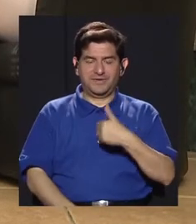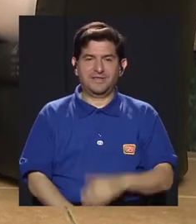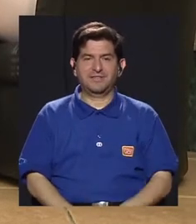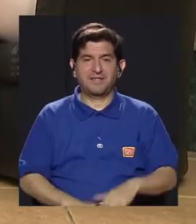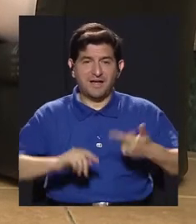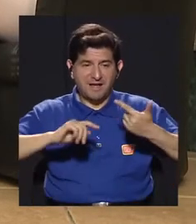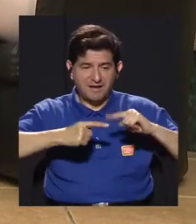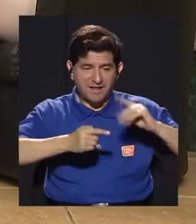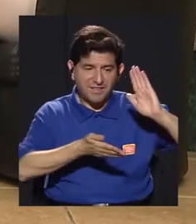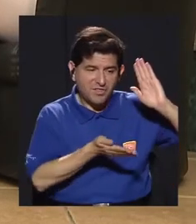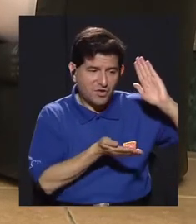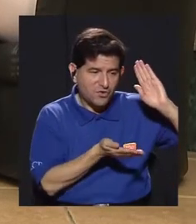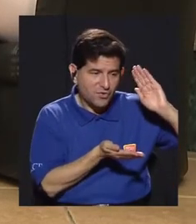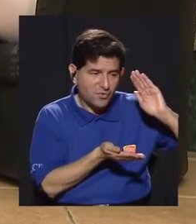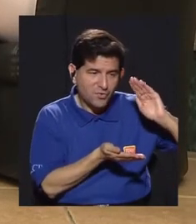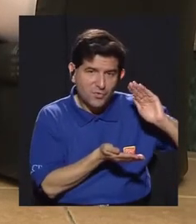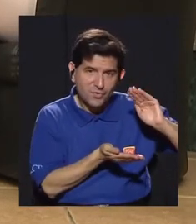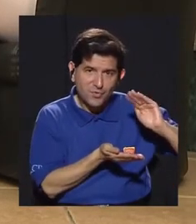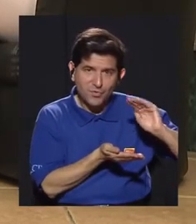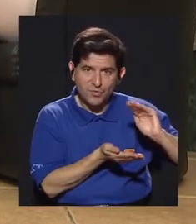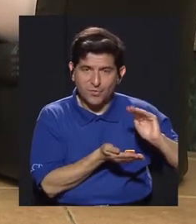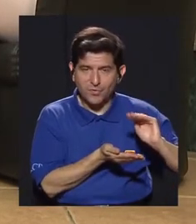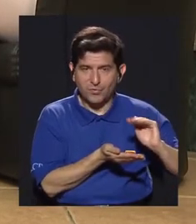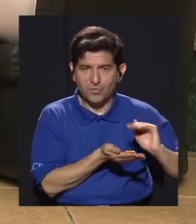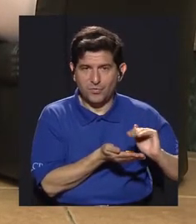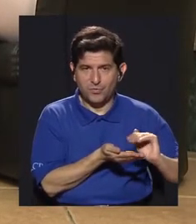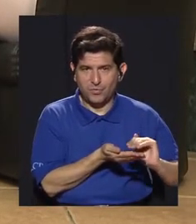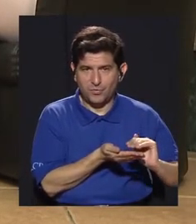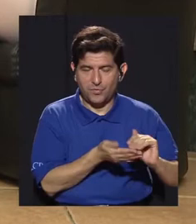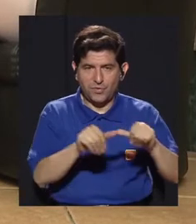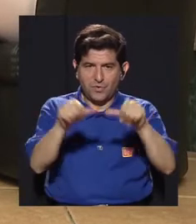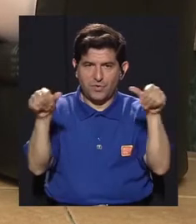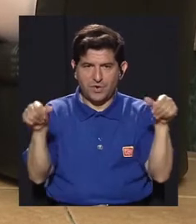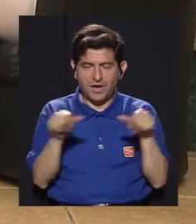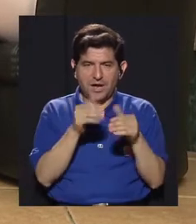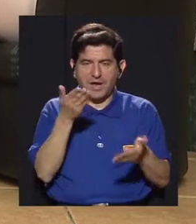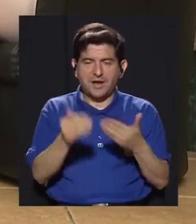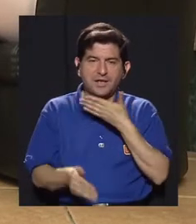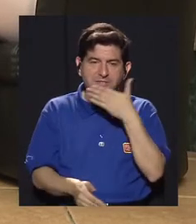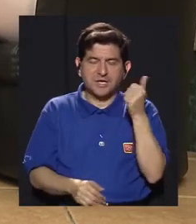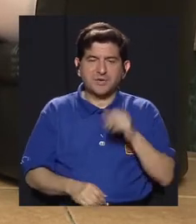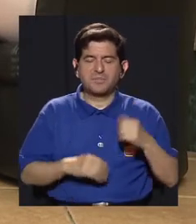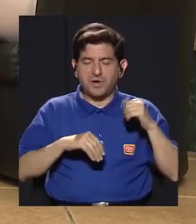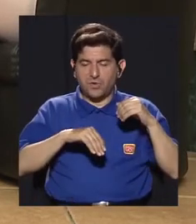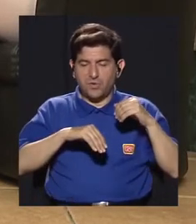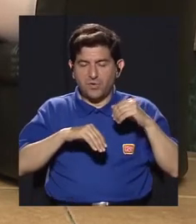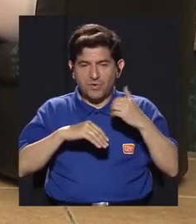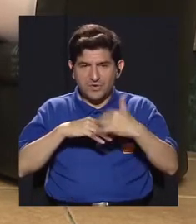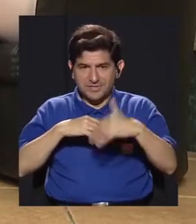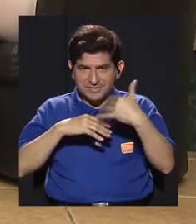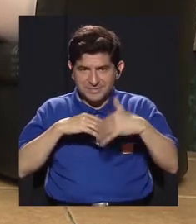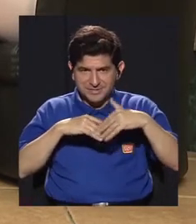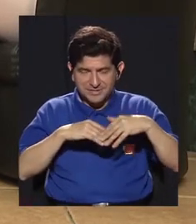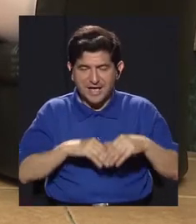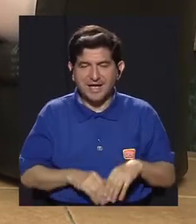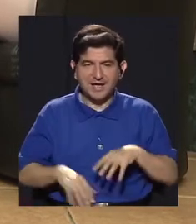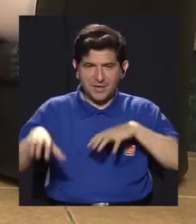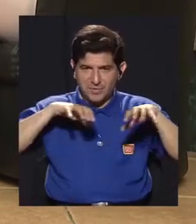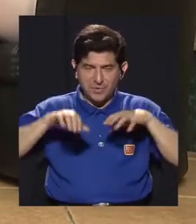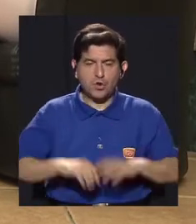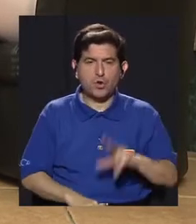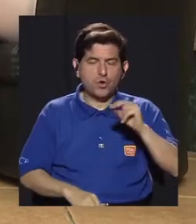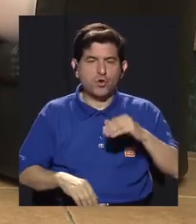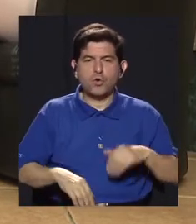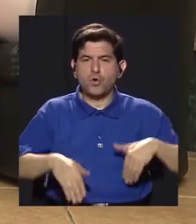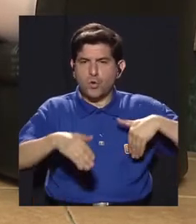el dolor disminuya, por ejemplo, de que las zonas de repente tengan mejor irrigación sanguínea, ¿verdad? No